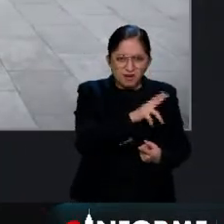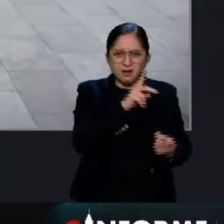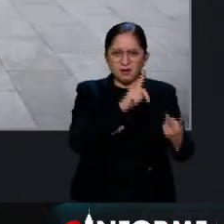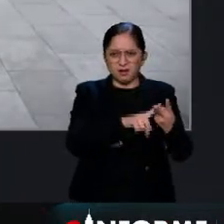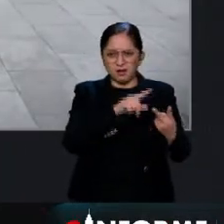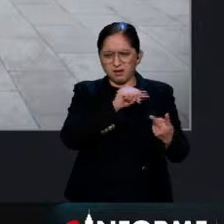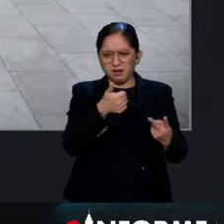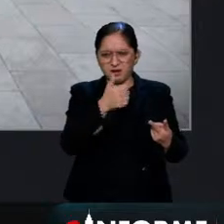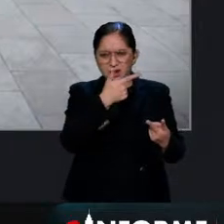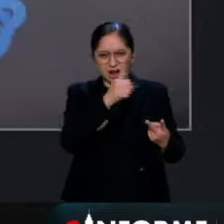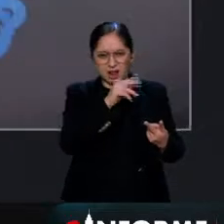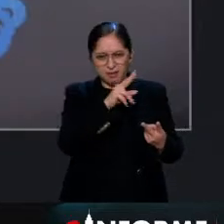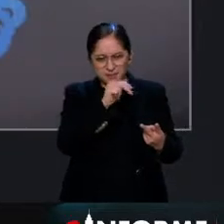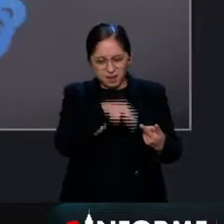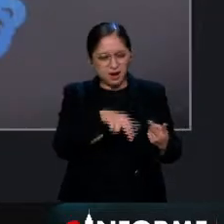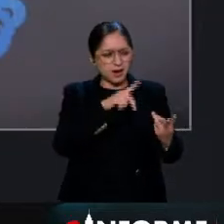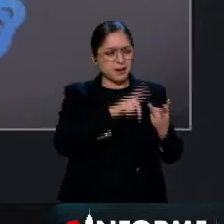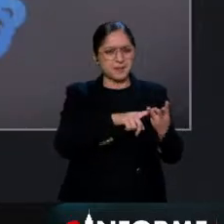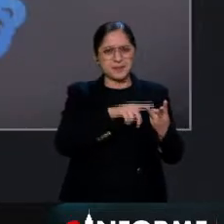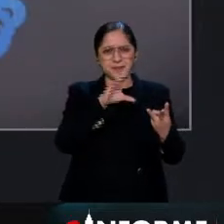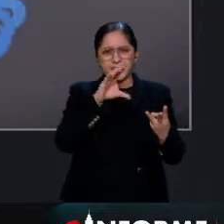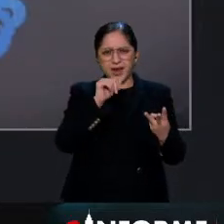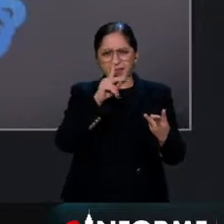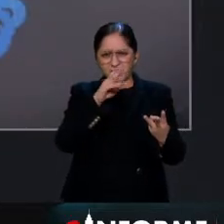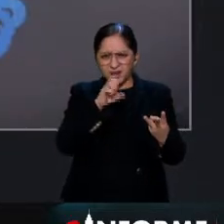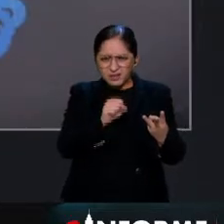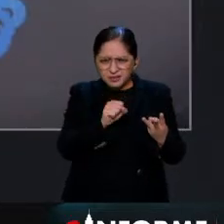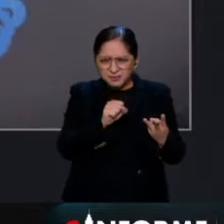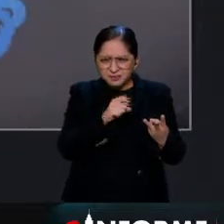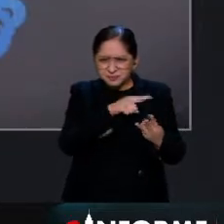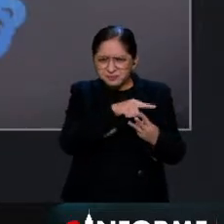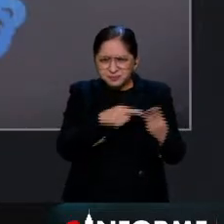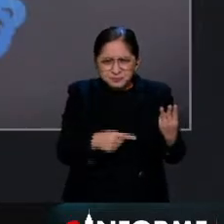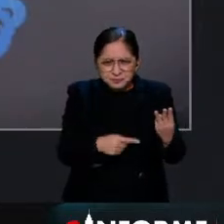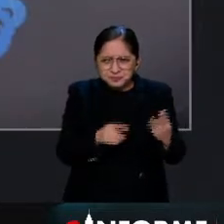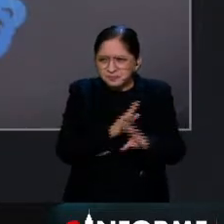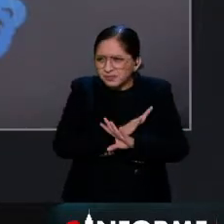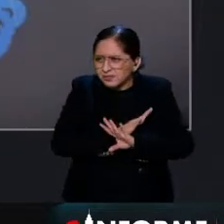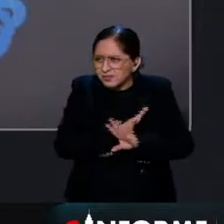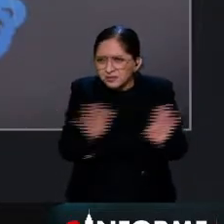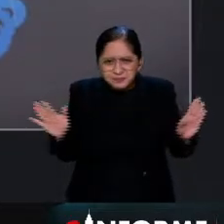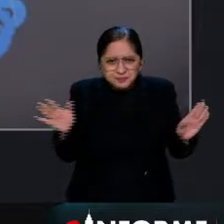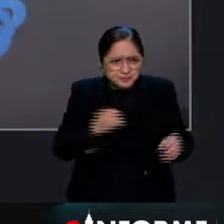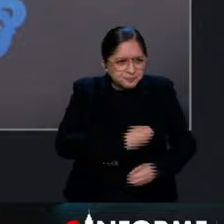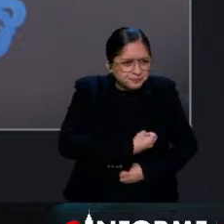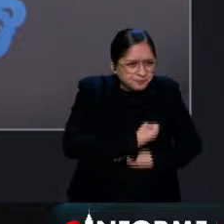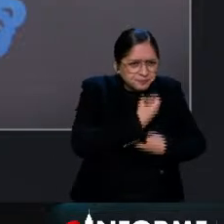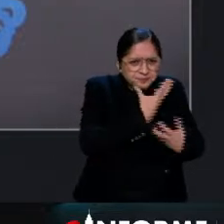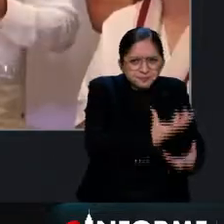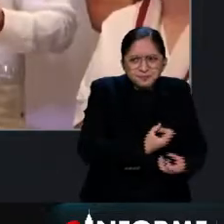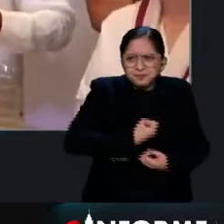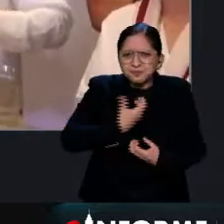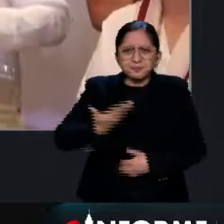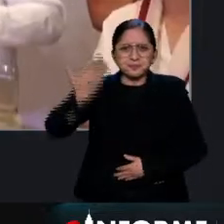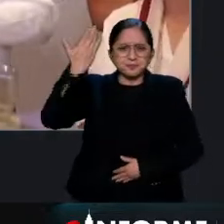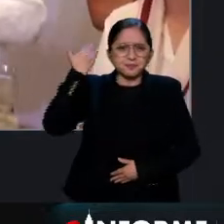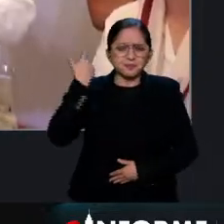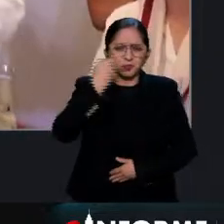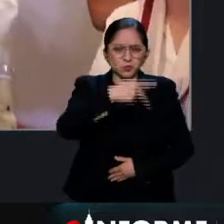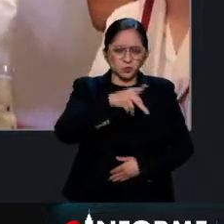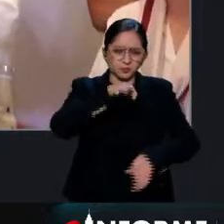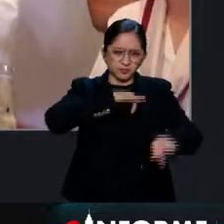o como Jaime Cárdenas pues han dicho ya lo que tenían que decir y han sido consejeros o